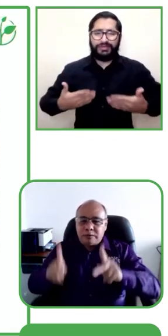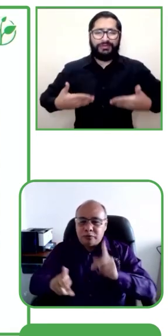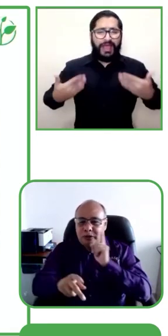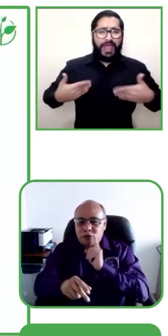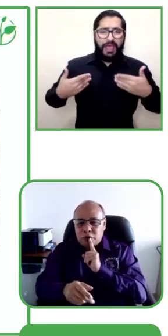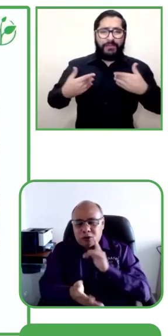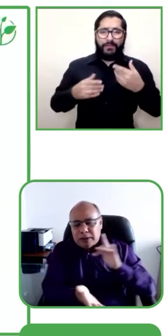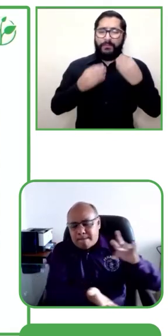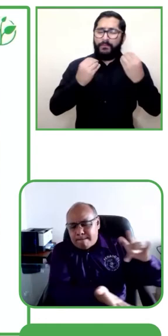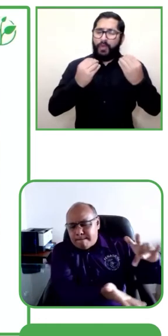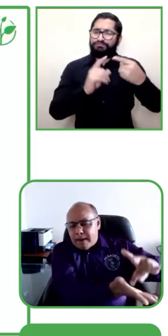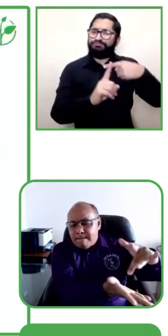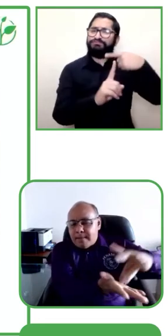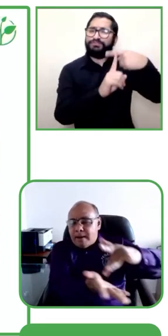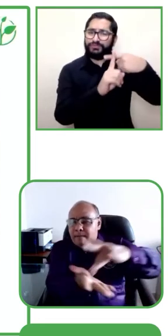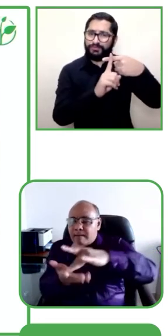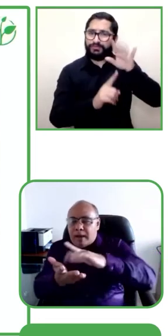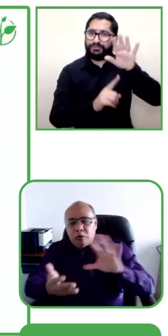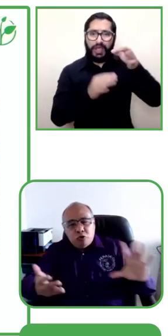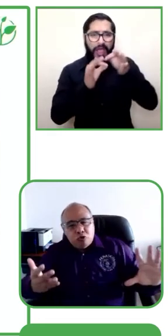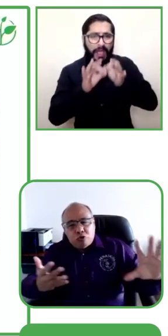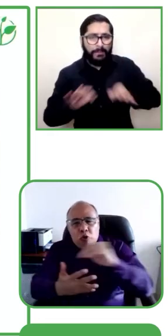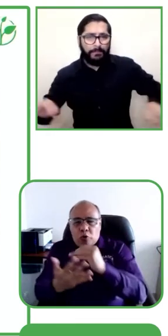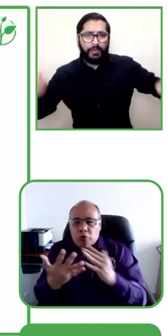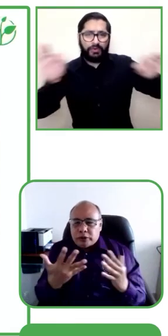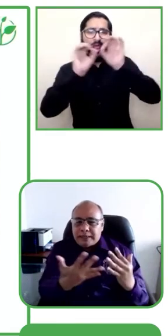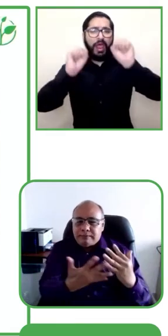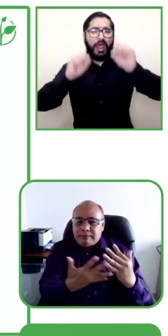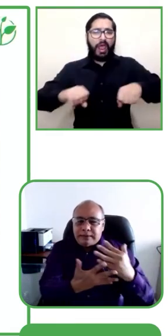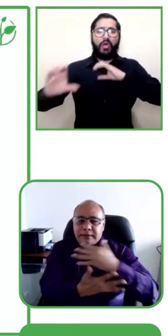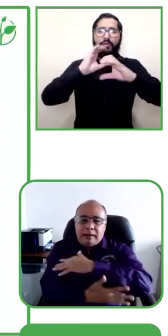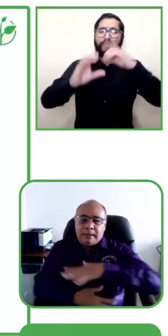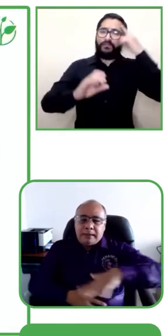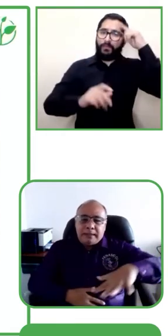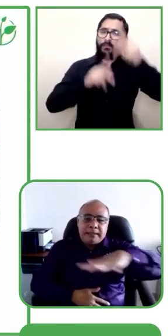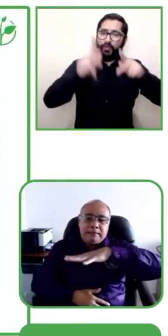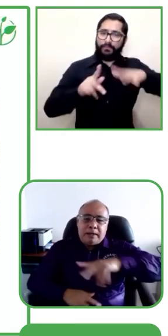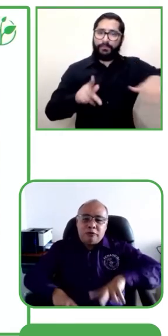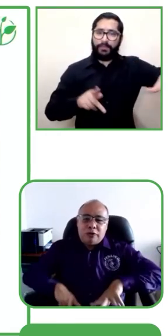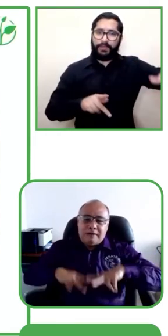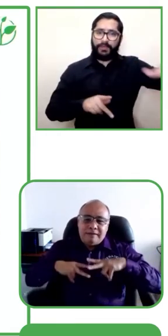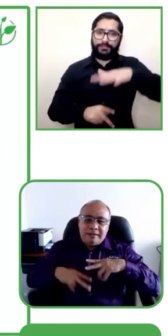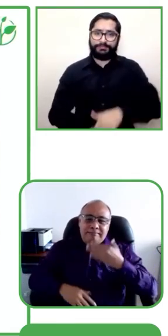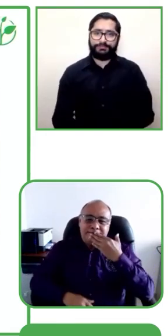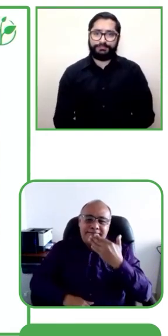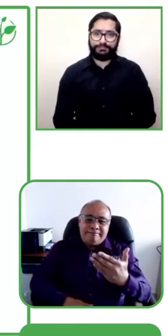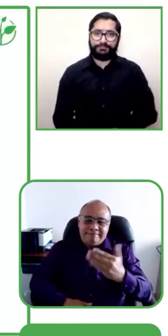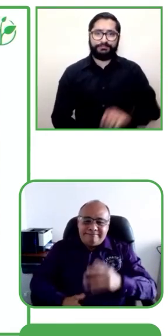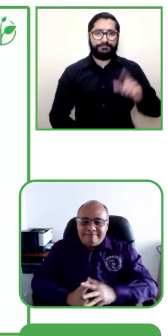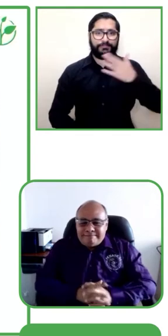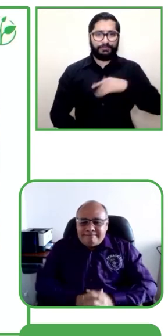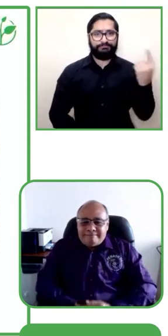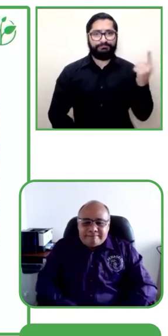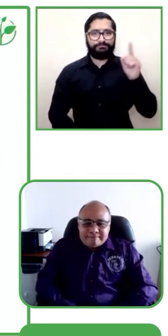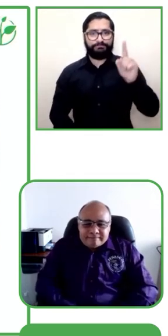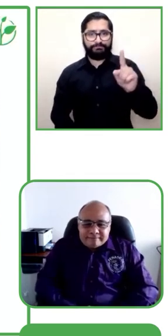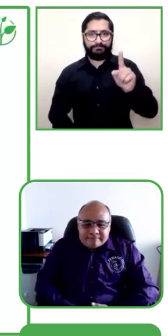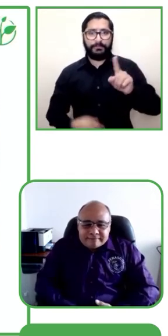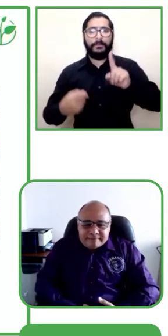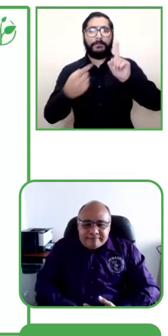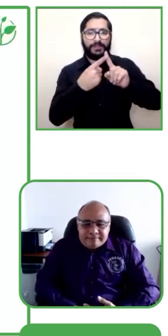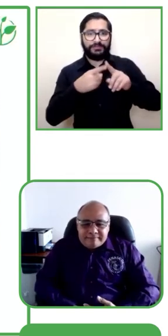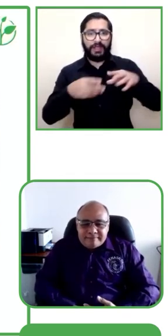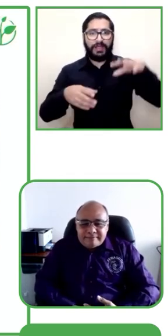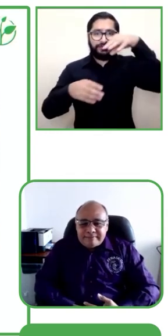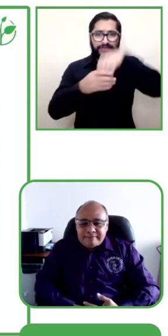para facilitar la comunicación de las personas sordas y una participación activa en todos los espacios de manera transversal